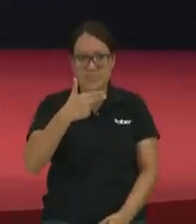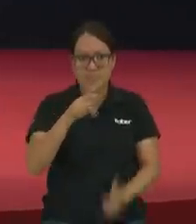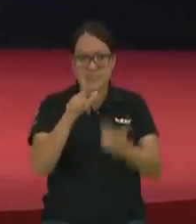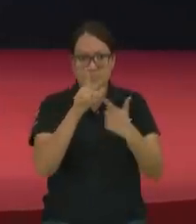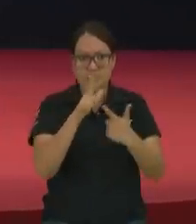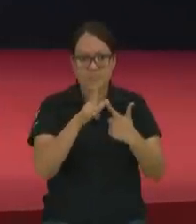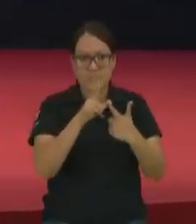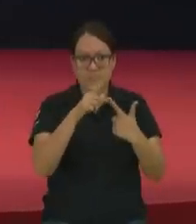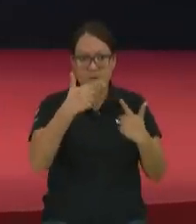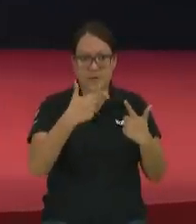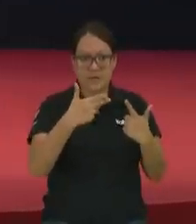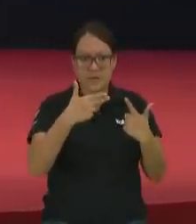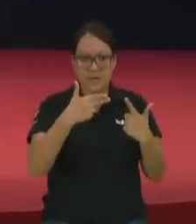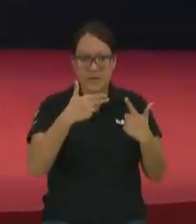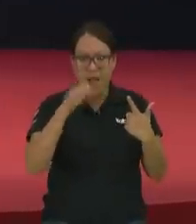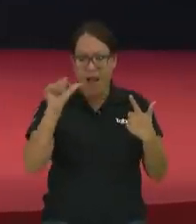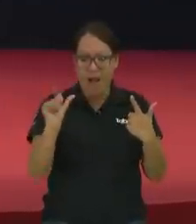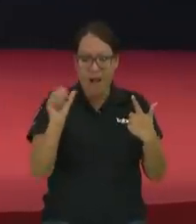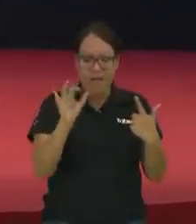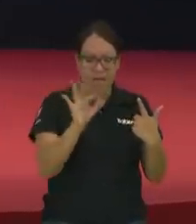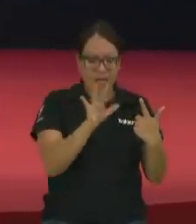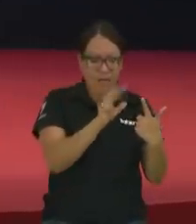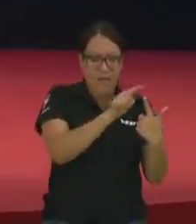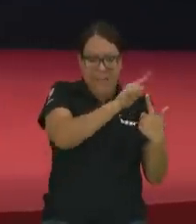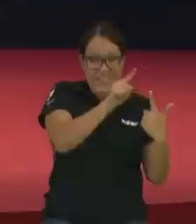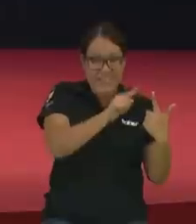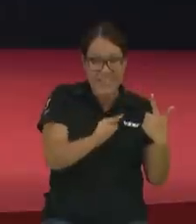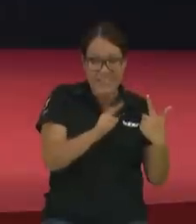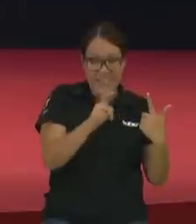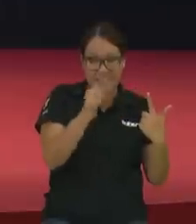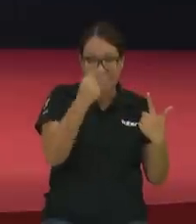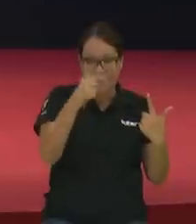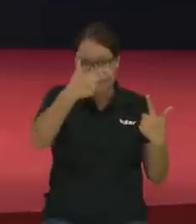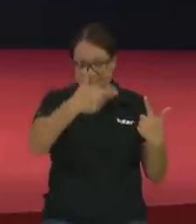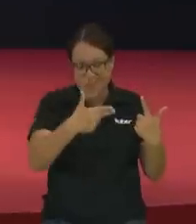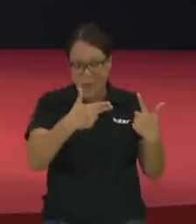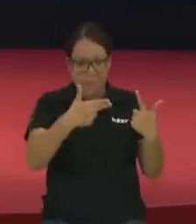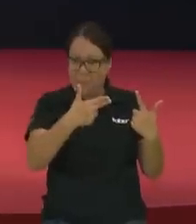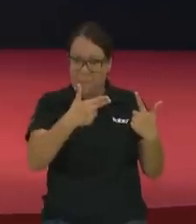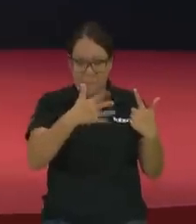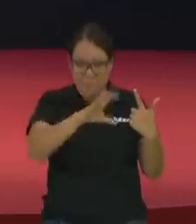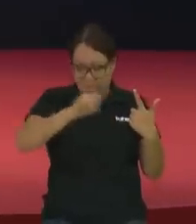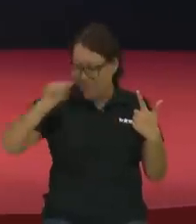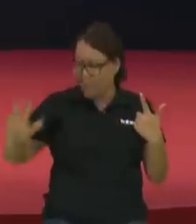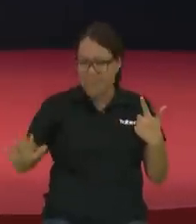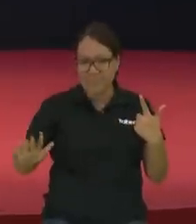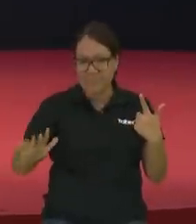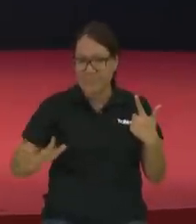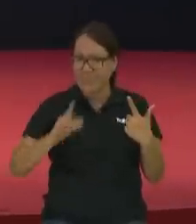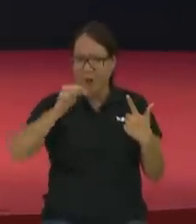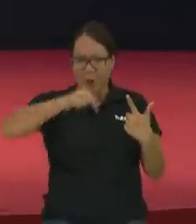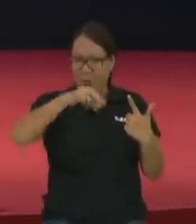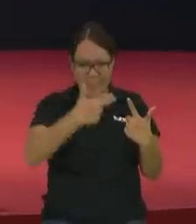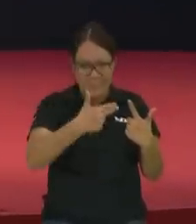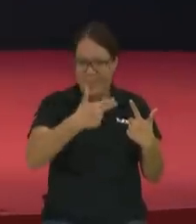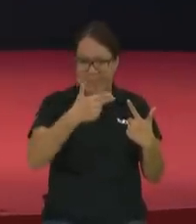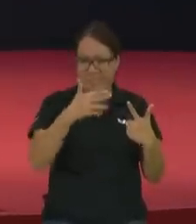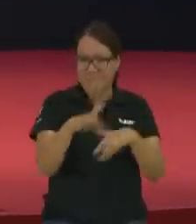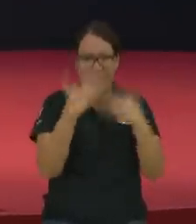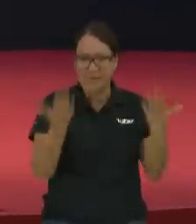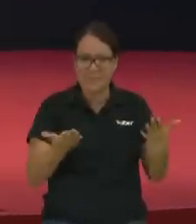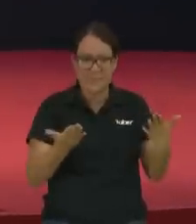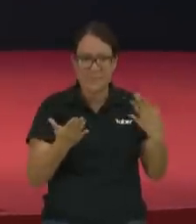La Che ya no está en el abecedario. Pero en algún momento estaba en el abecedario. Hoy ya no está en el abecedario.